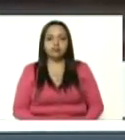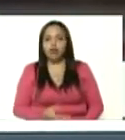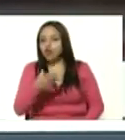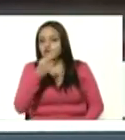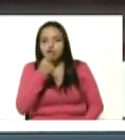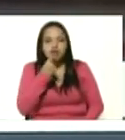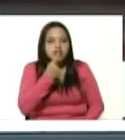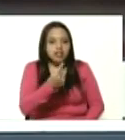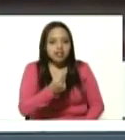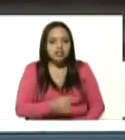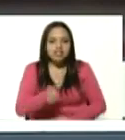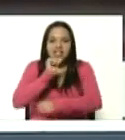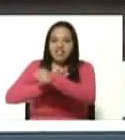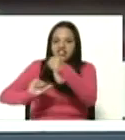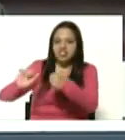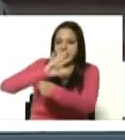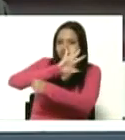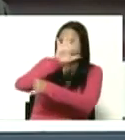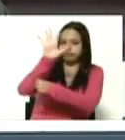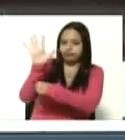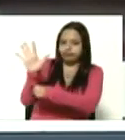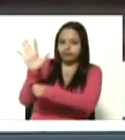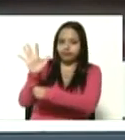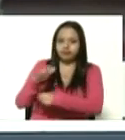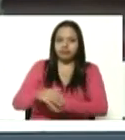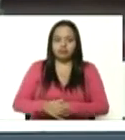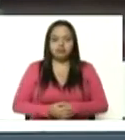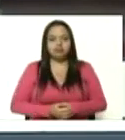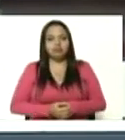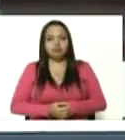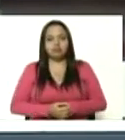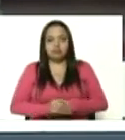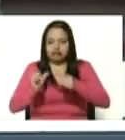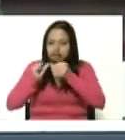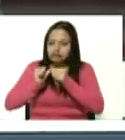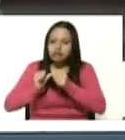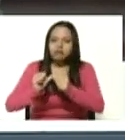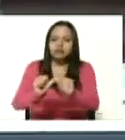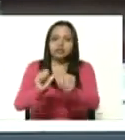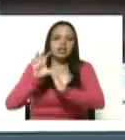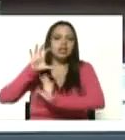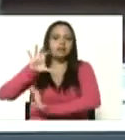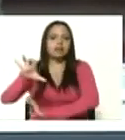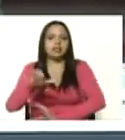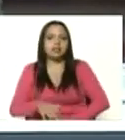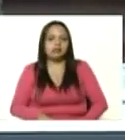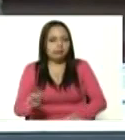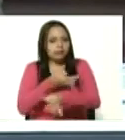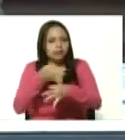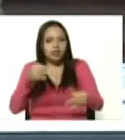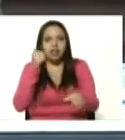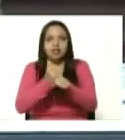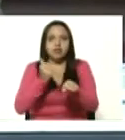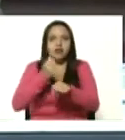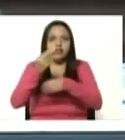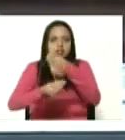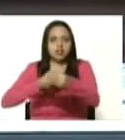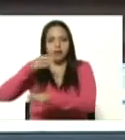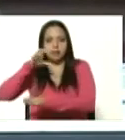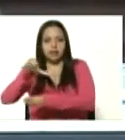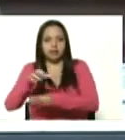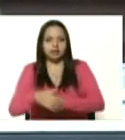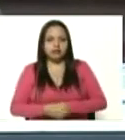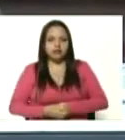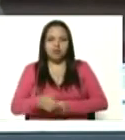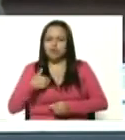digan la defensa antiaérea inexpugnable de la patria tremendo trabajo se hace en el país me